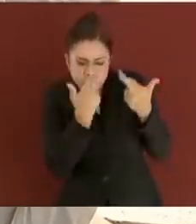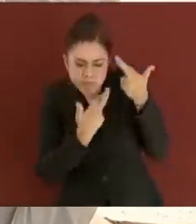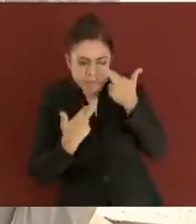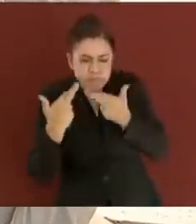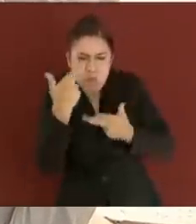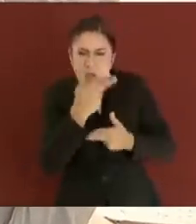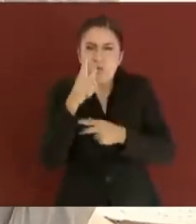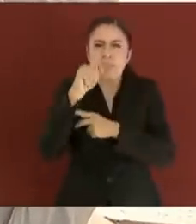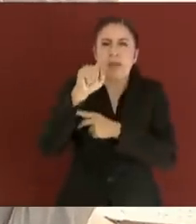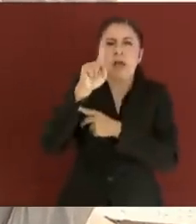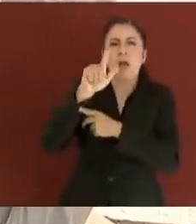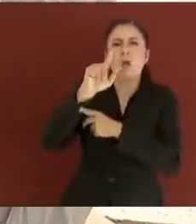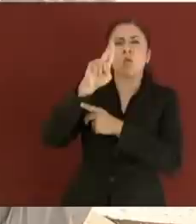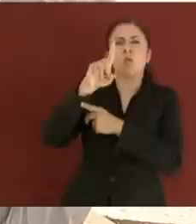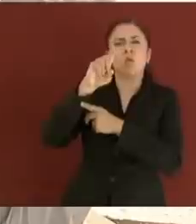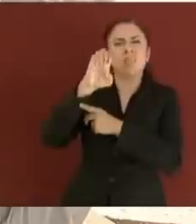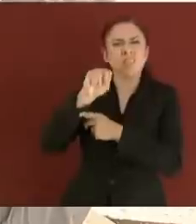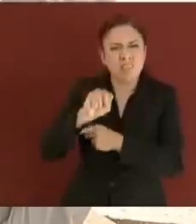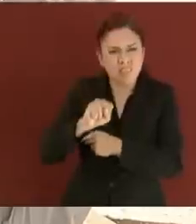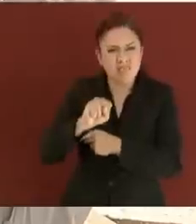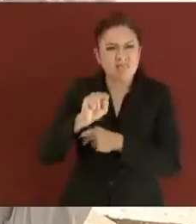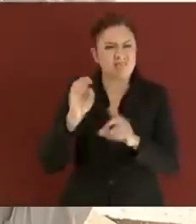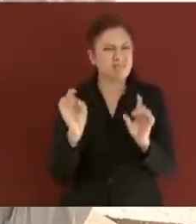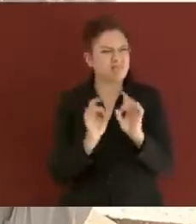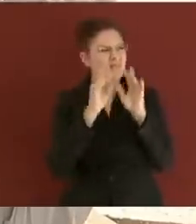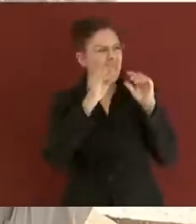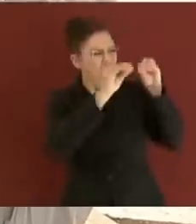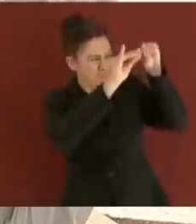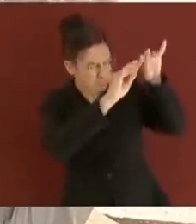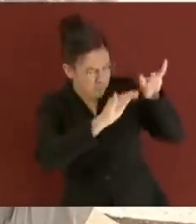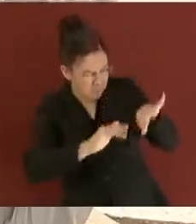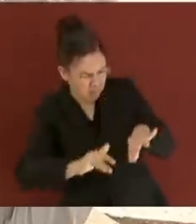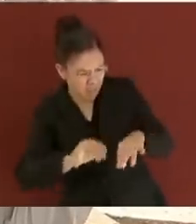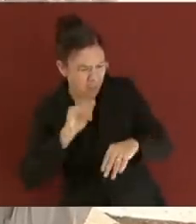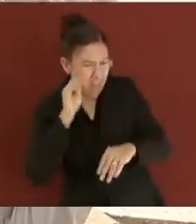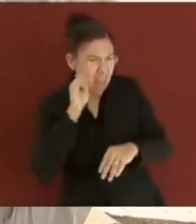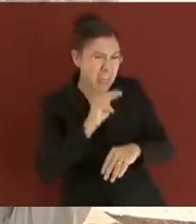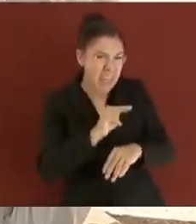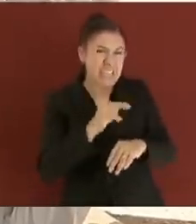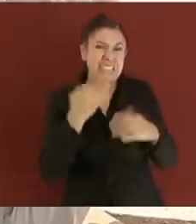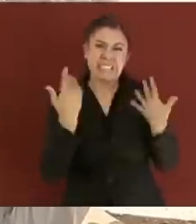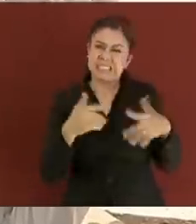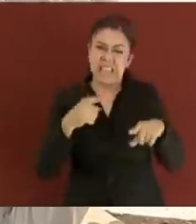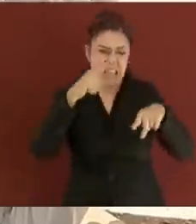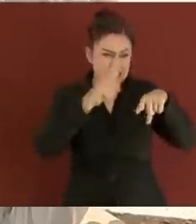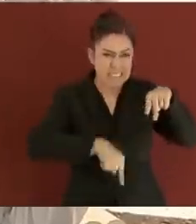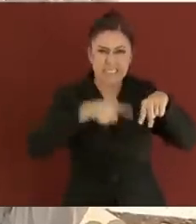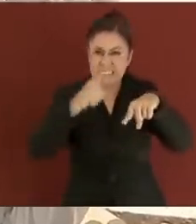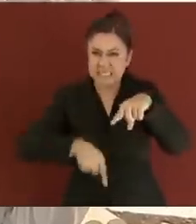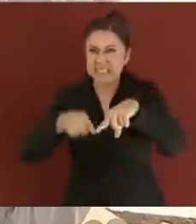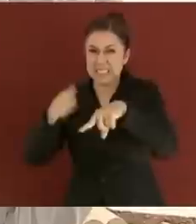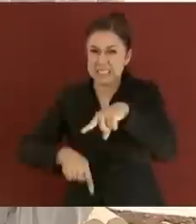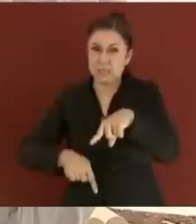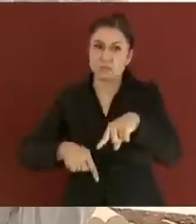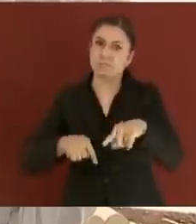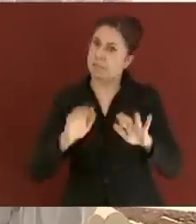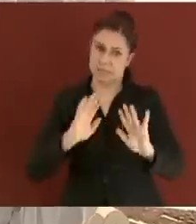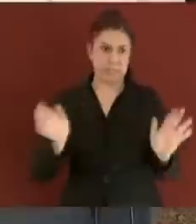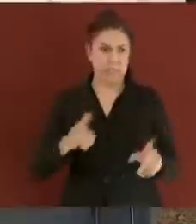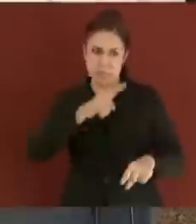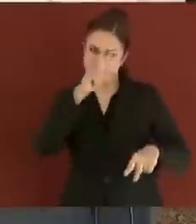de taludes para que ya los caídos que se presentan y que este año, inclusive, hemos estado teniendo que retirar, ya no se presenten.